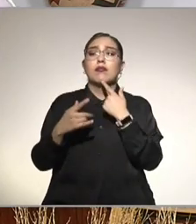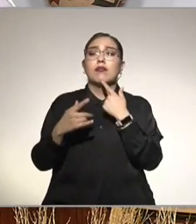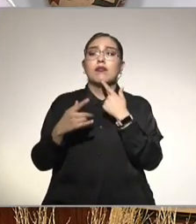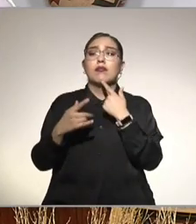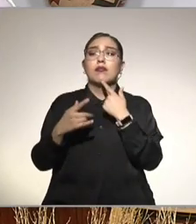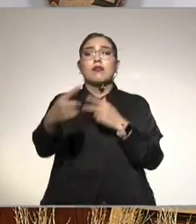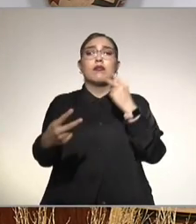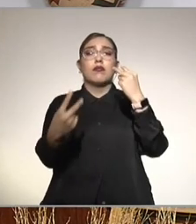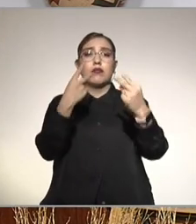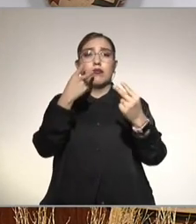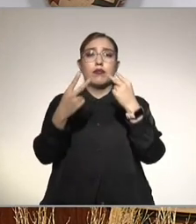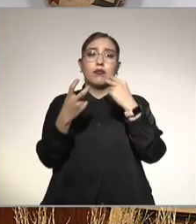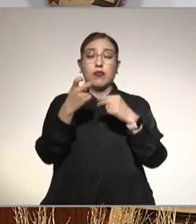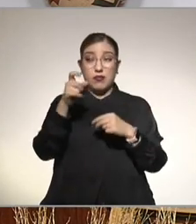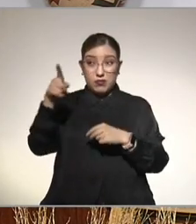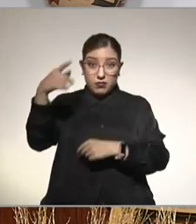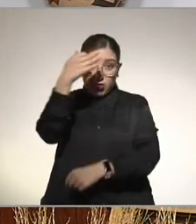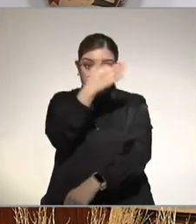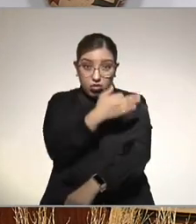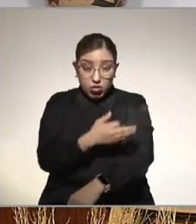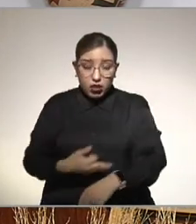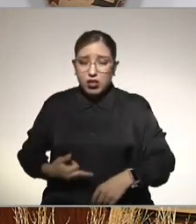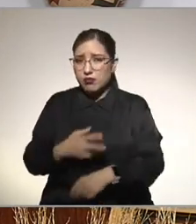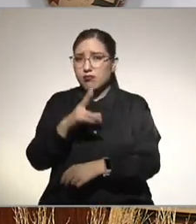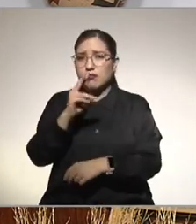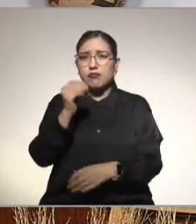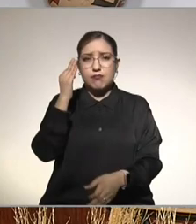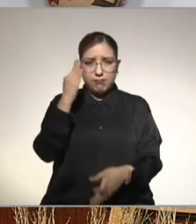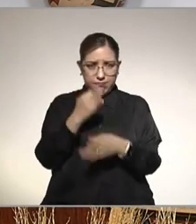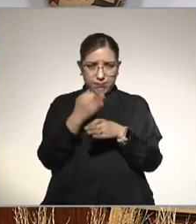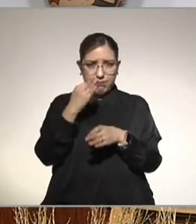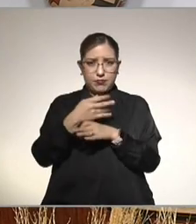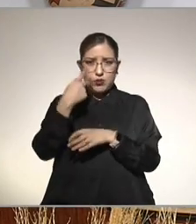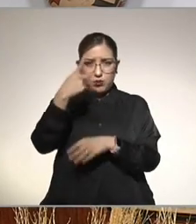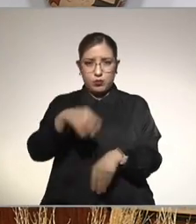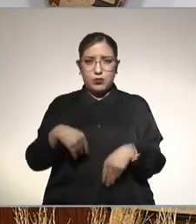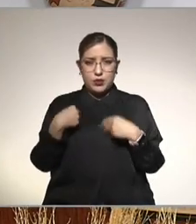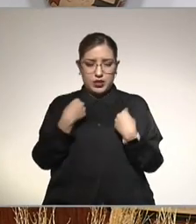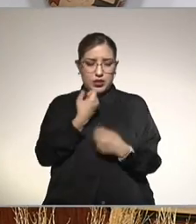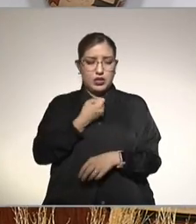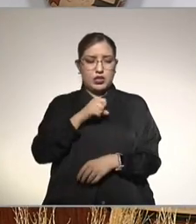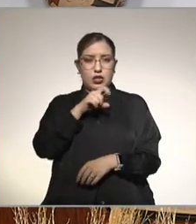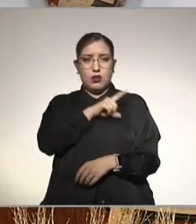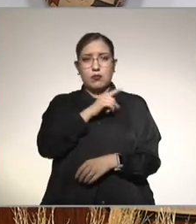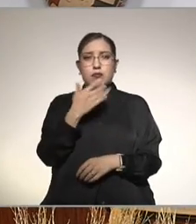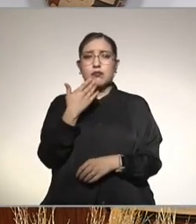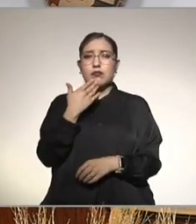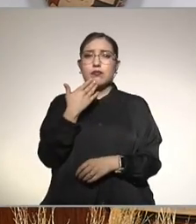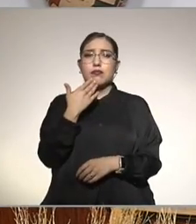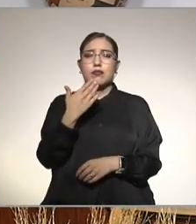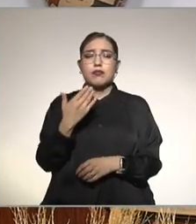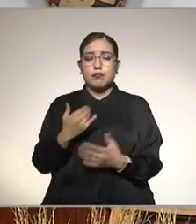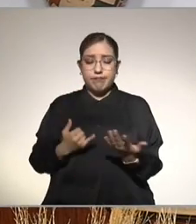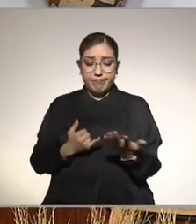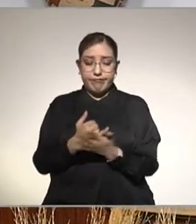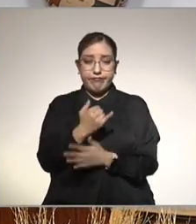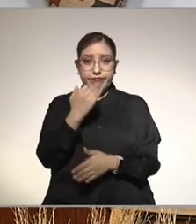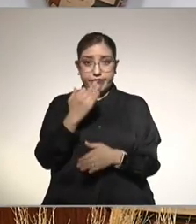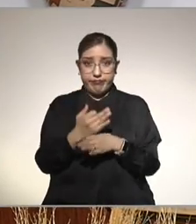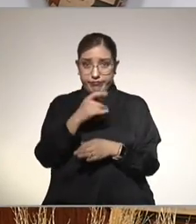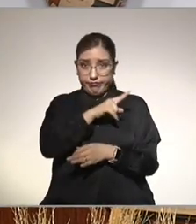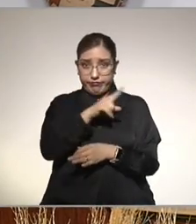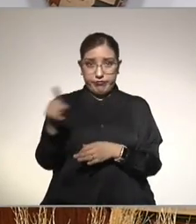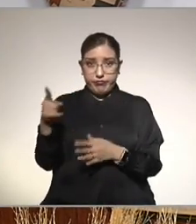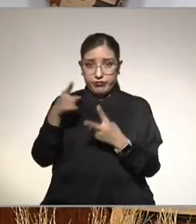y no llegues hasta allá no lleguemos hasta allá sino que tomes la rienda de tu salud y logres cambiar tu manera de pensar y tu